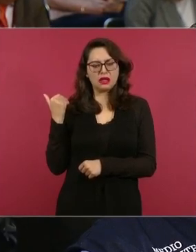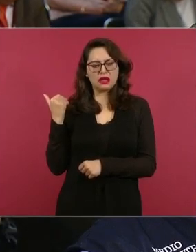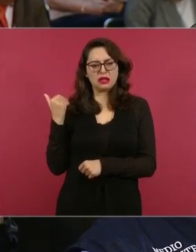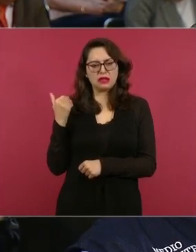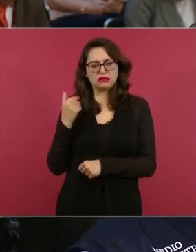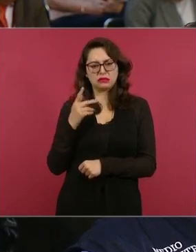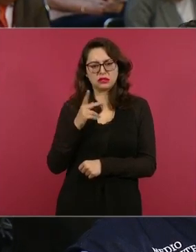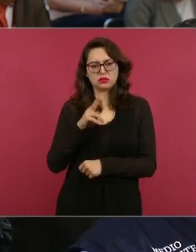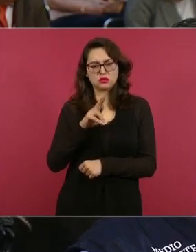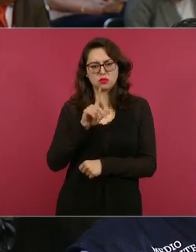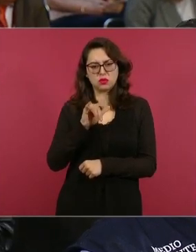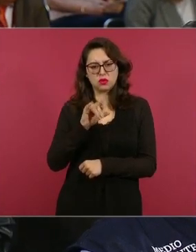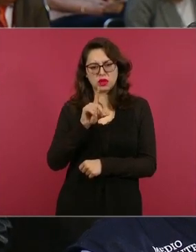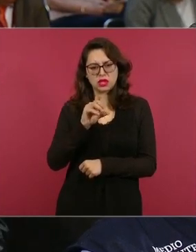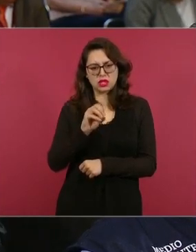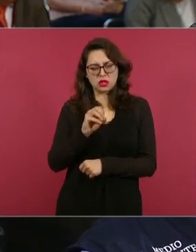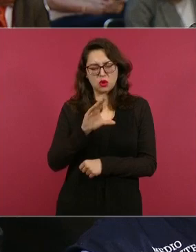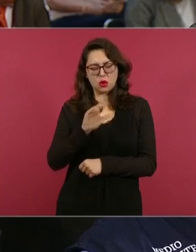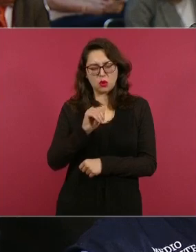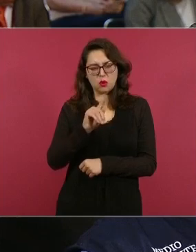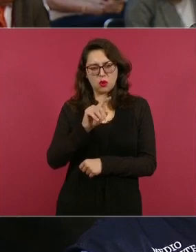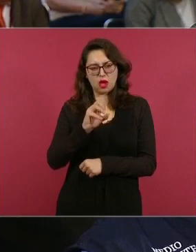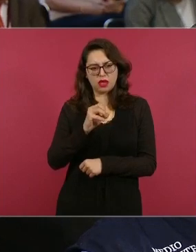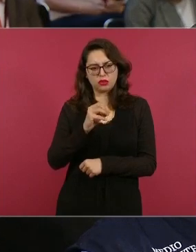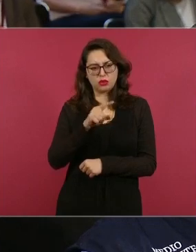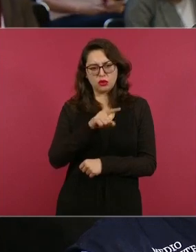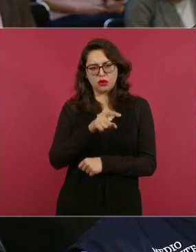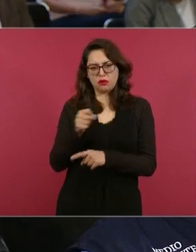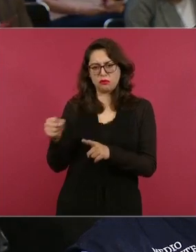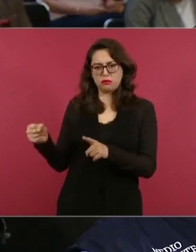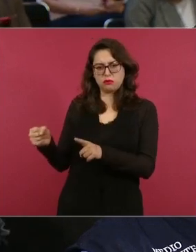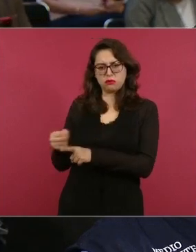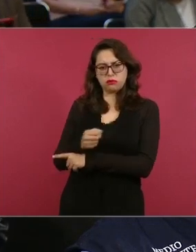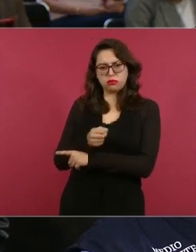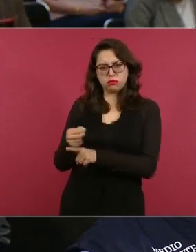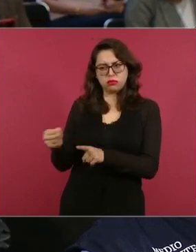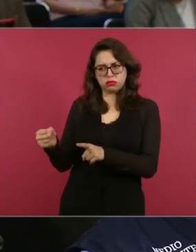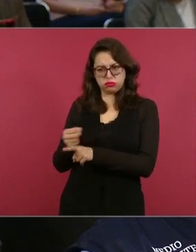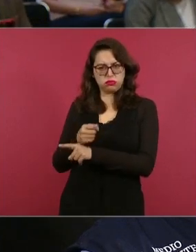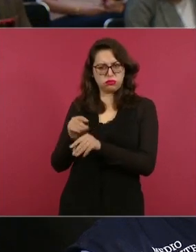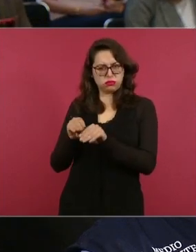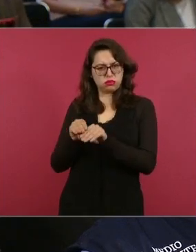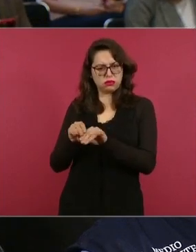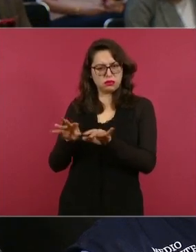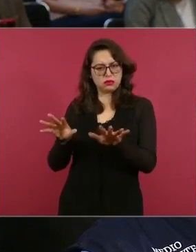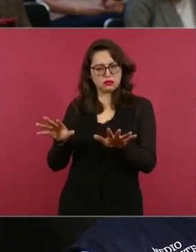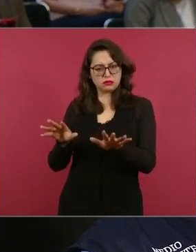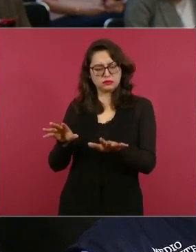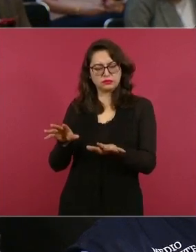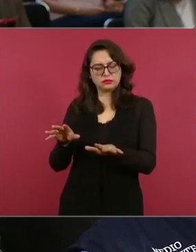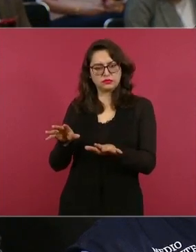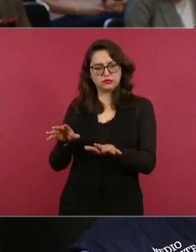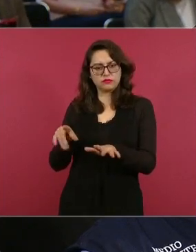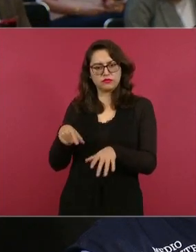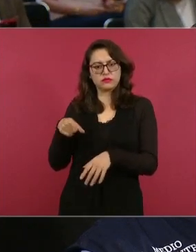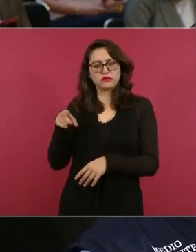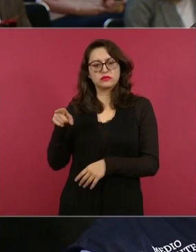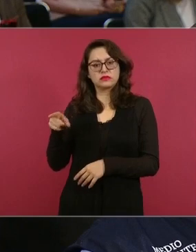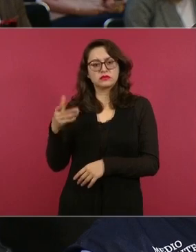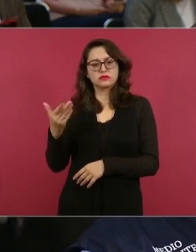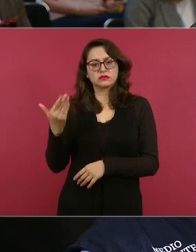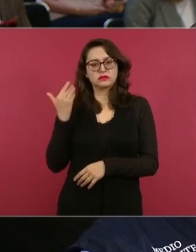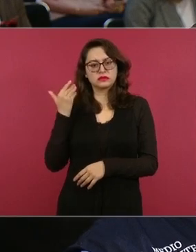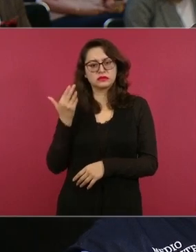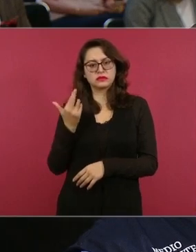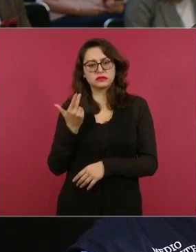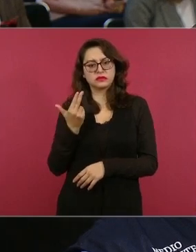Pulido Cueto fuertemente fue publicado del INDEP agredió severamente el pasado veinticinco de